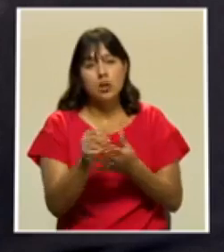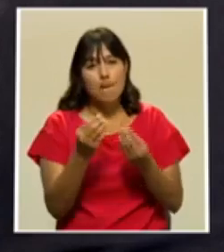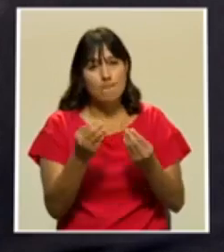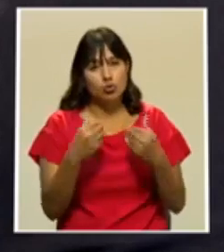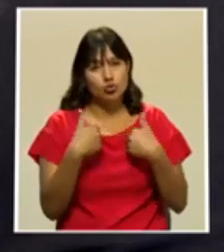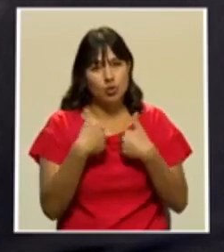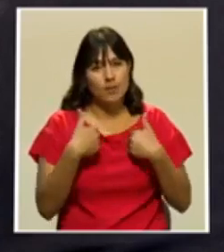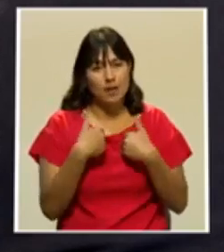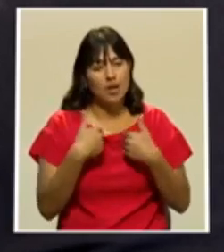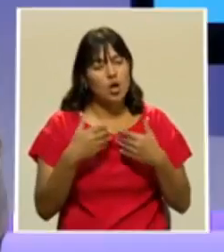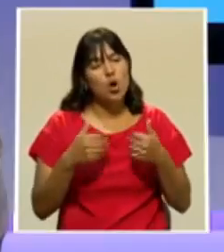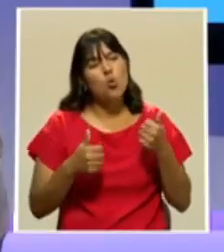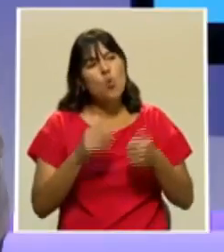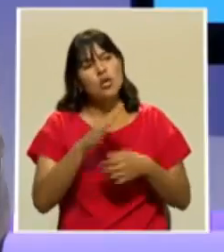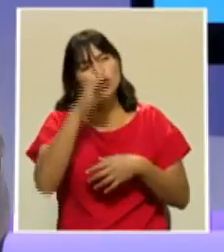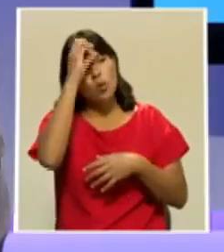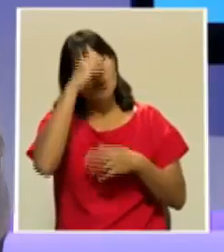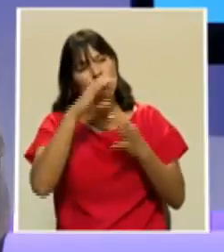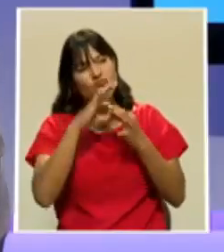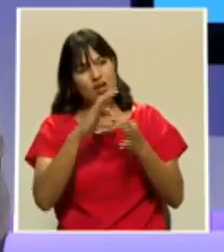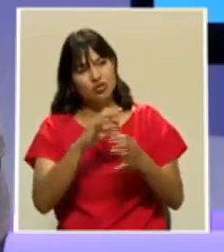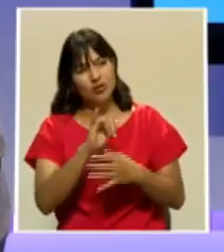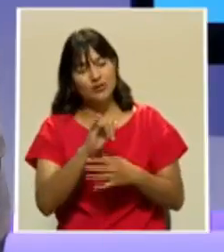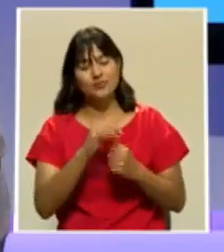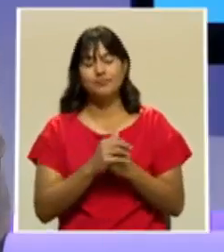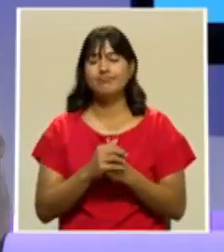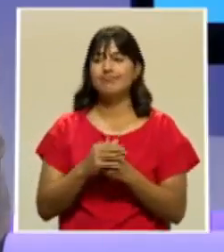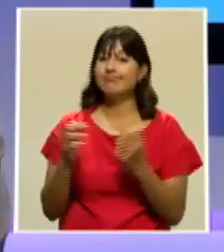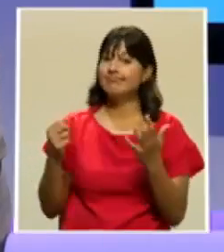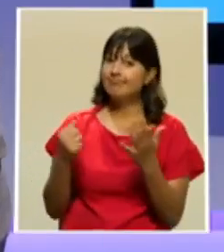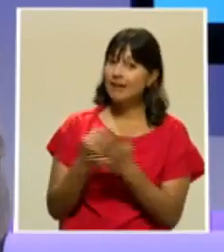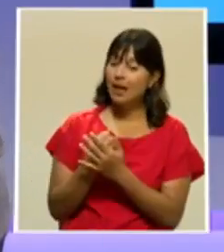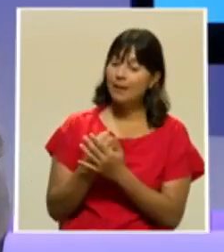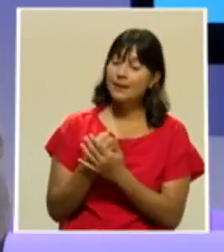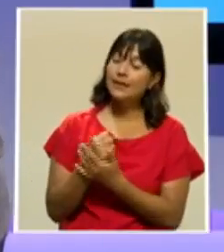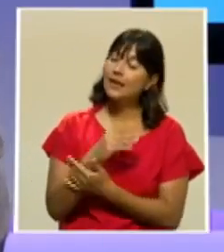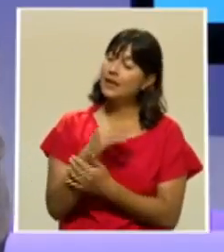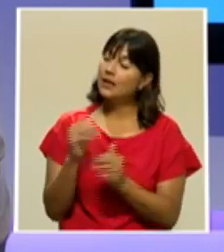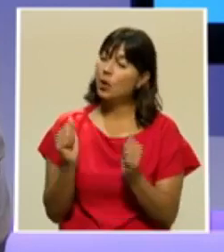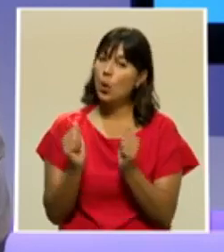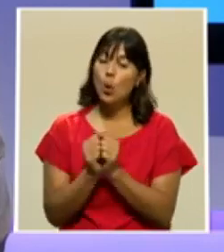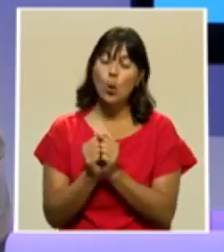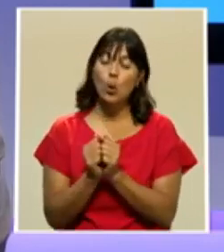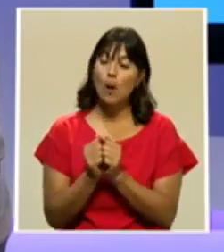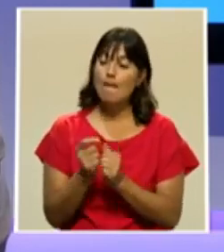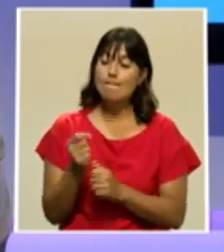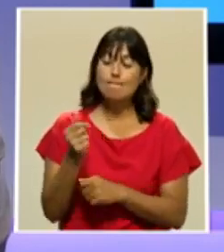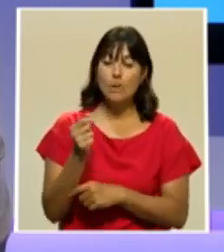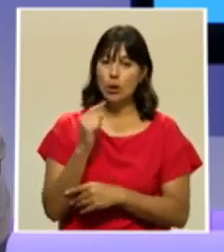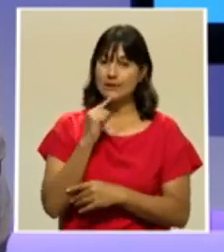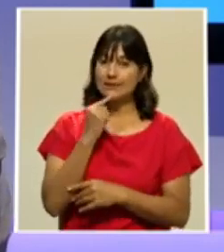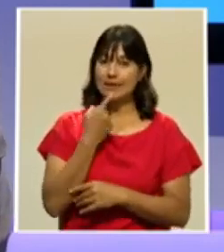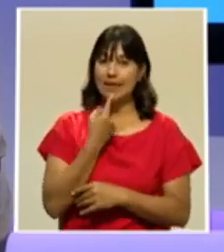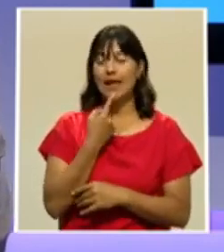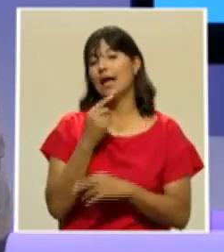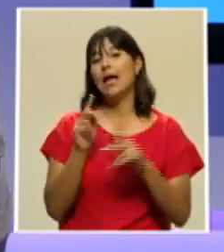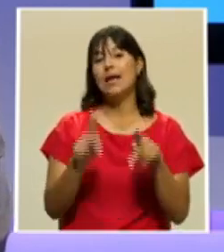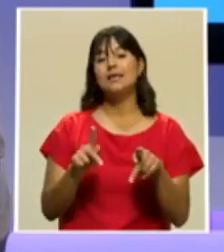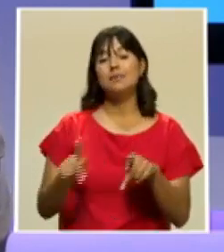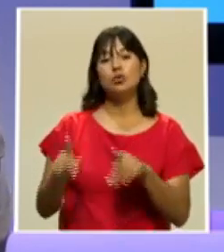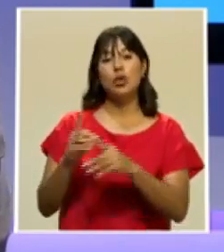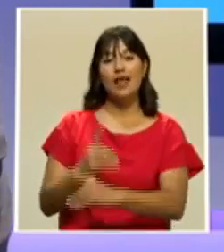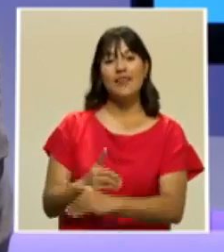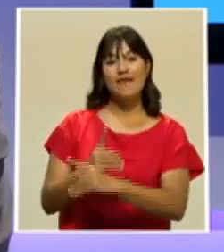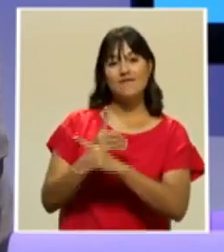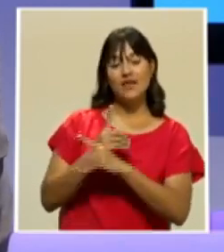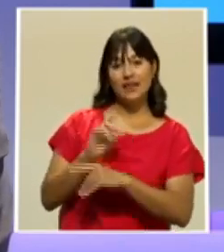este desperdicio? Lamentablemente y con muy poca seriedad, los defensores de la pesca